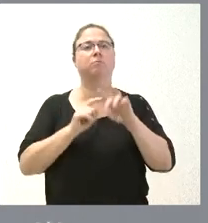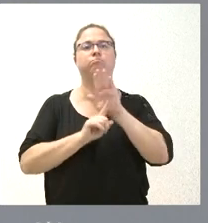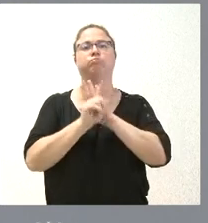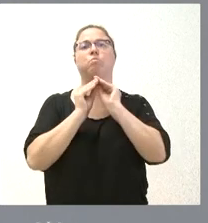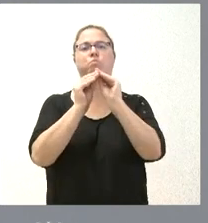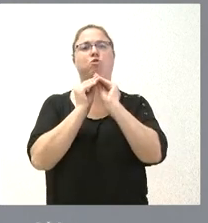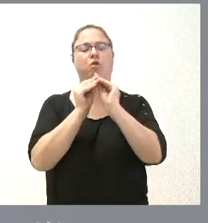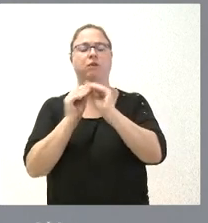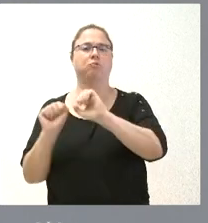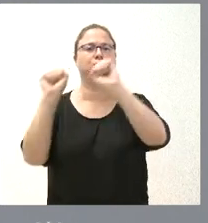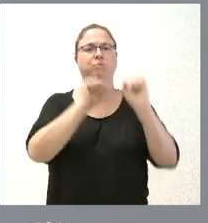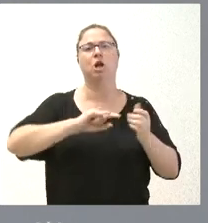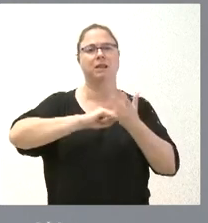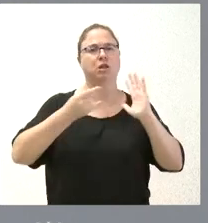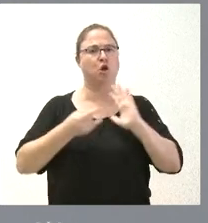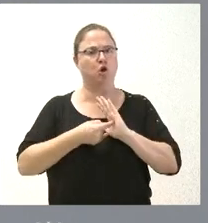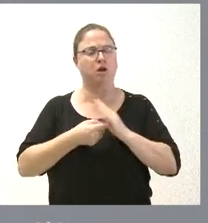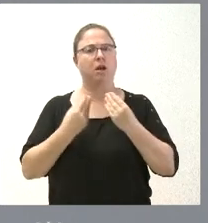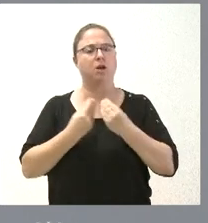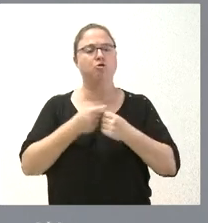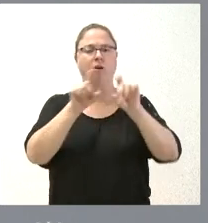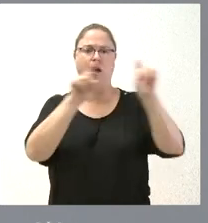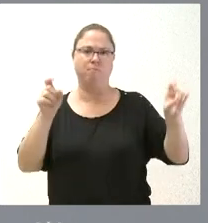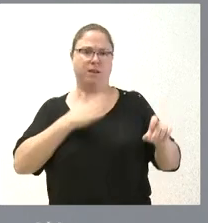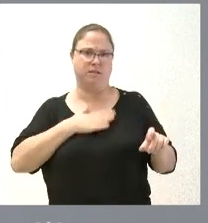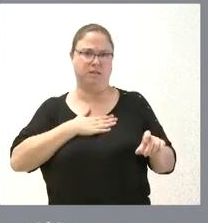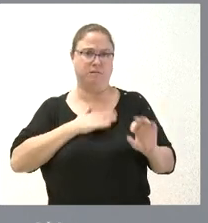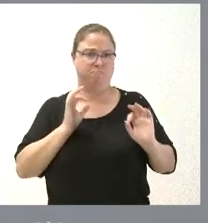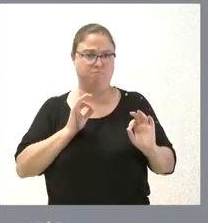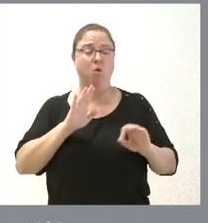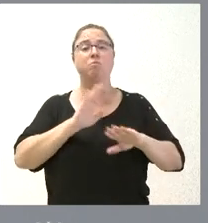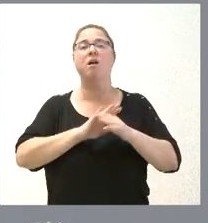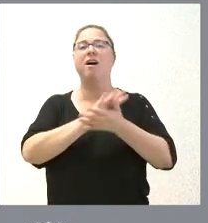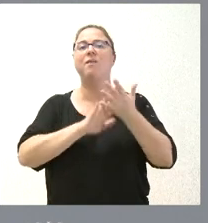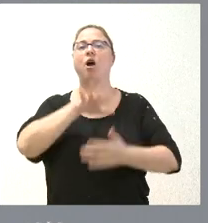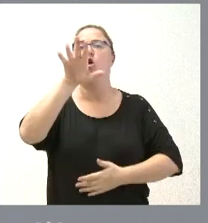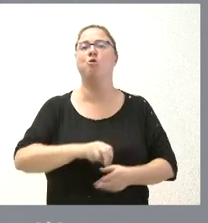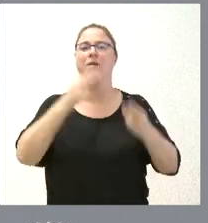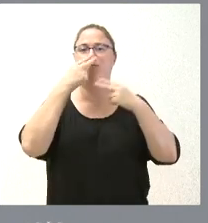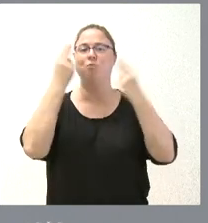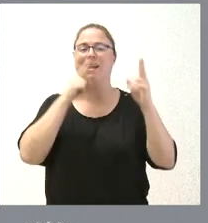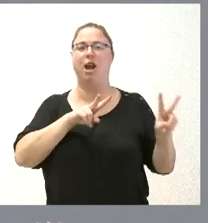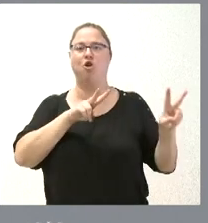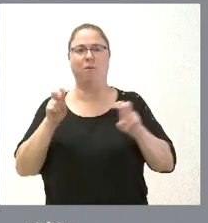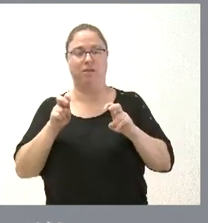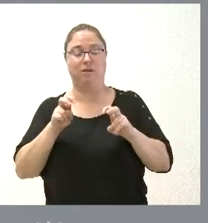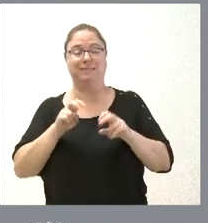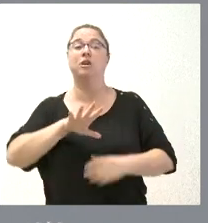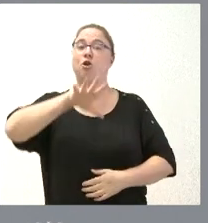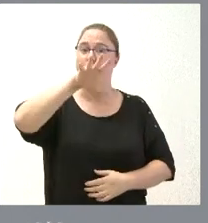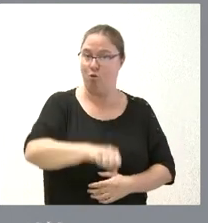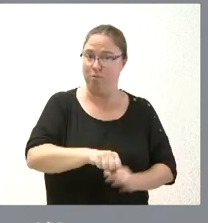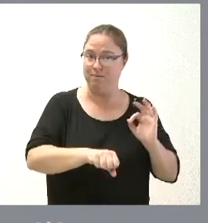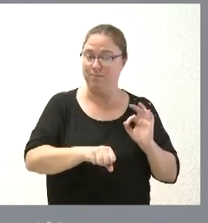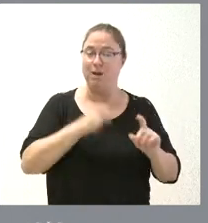procesos de innovación y tecnología en las empresas de nuestra comunidad autónoma. Por esto hablamos de compra pública innovadora. Es compra para mejorar